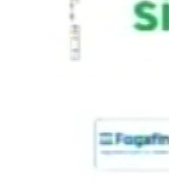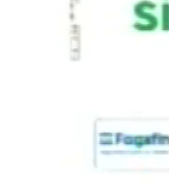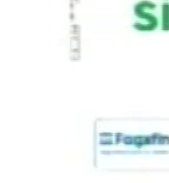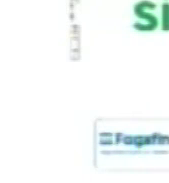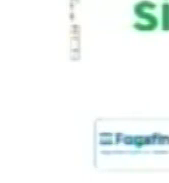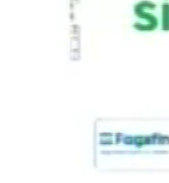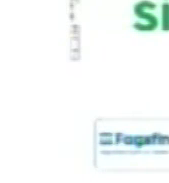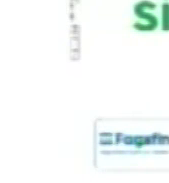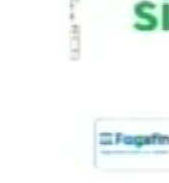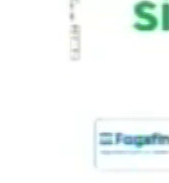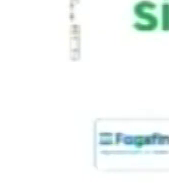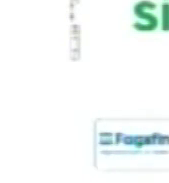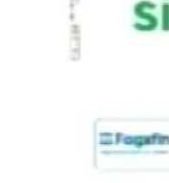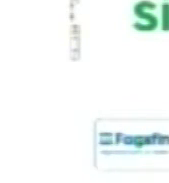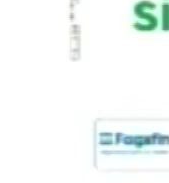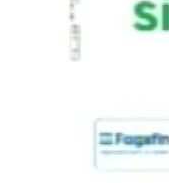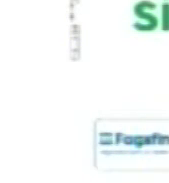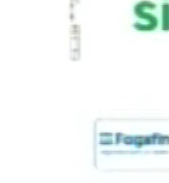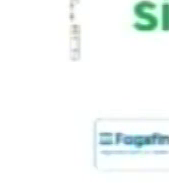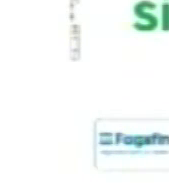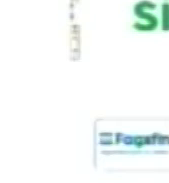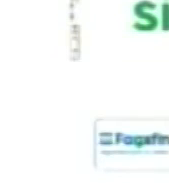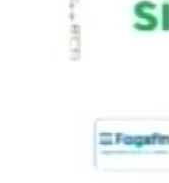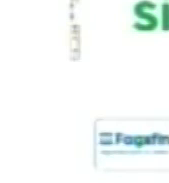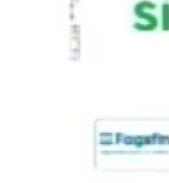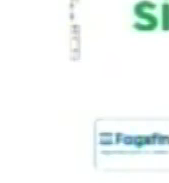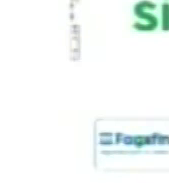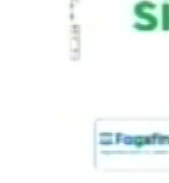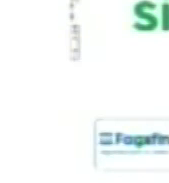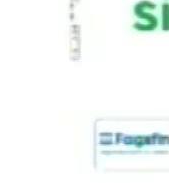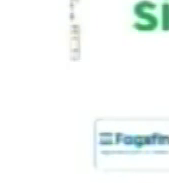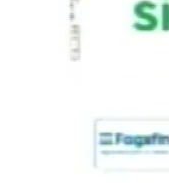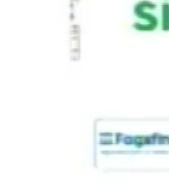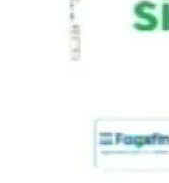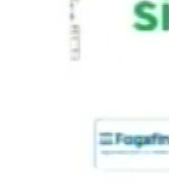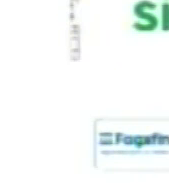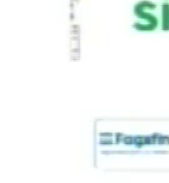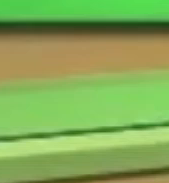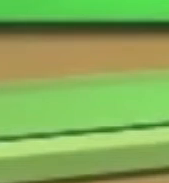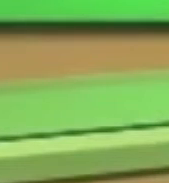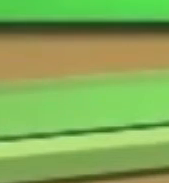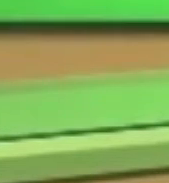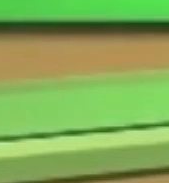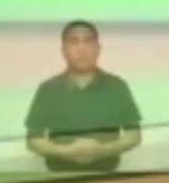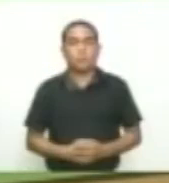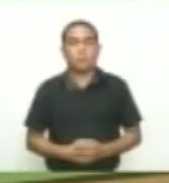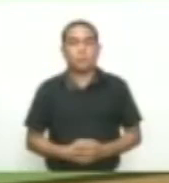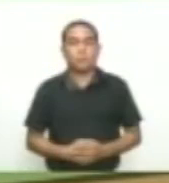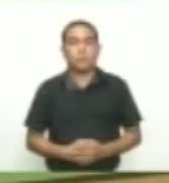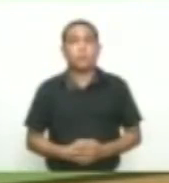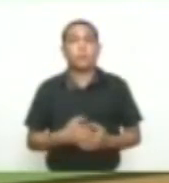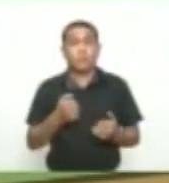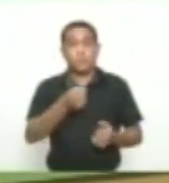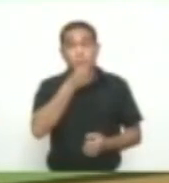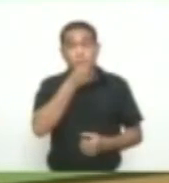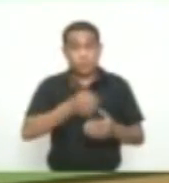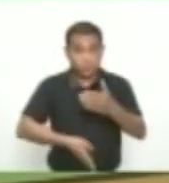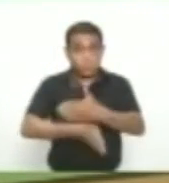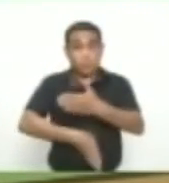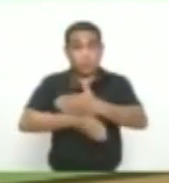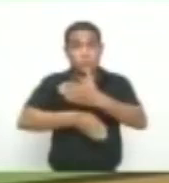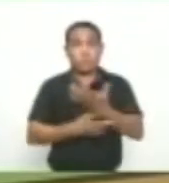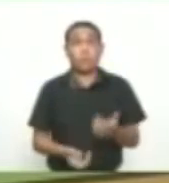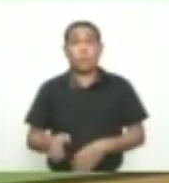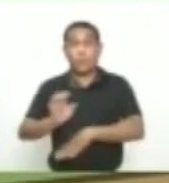propósitos Gane rentabilidad Y fabulosos premios Sin rifas Ni sorteos Bien y vamos Con más información Aquí en las noticias